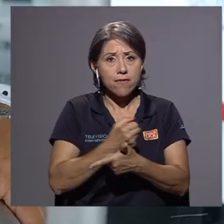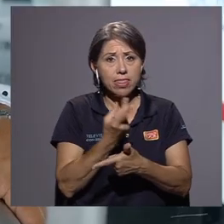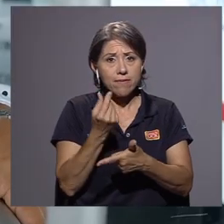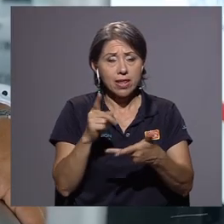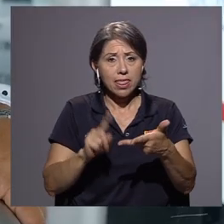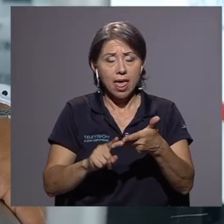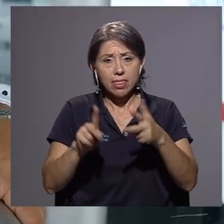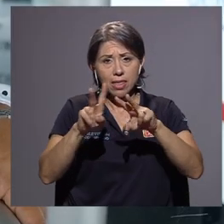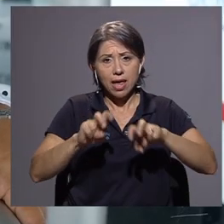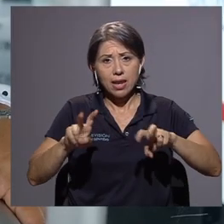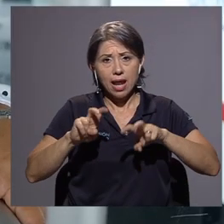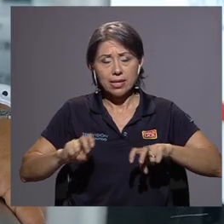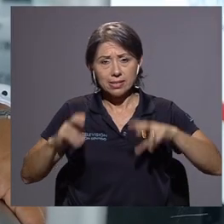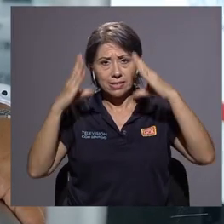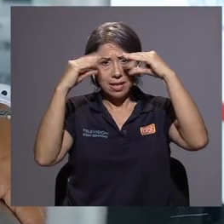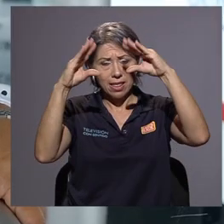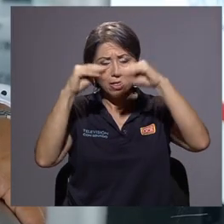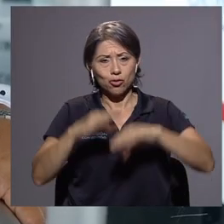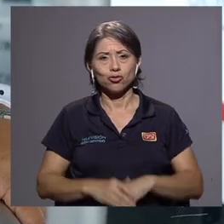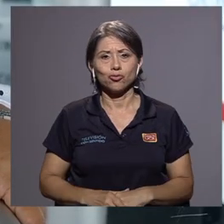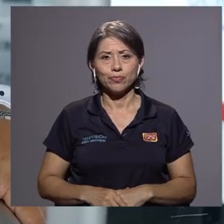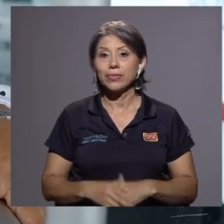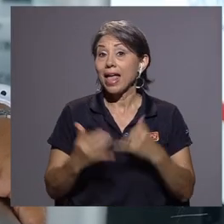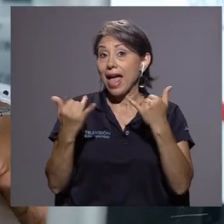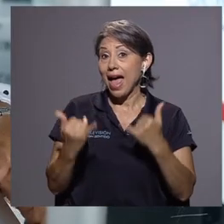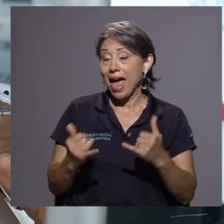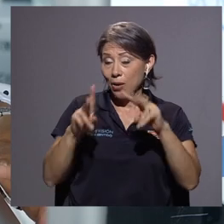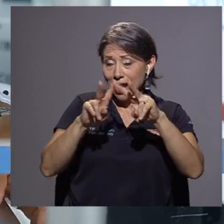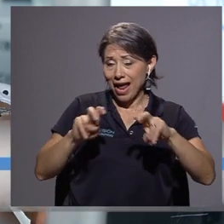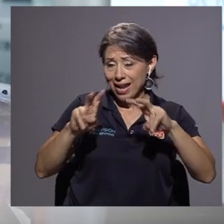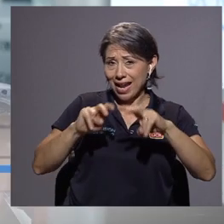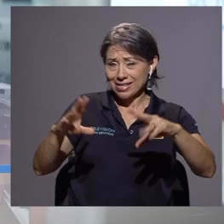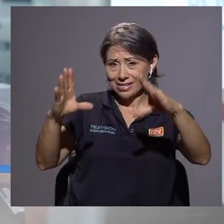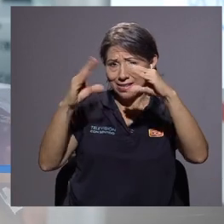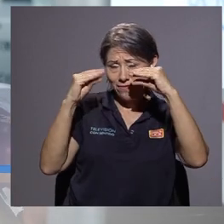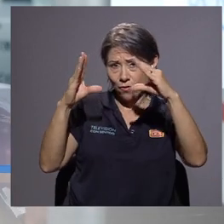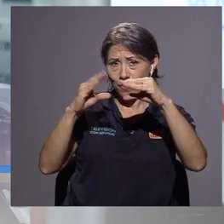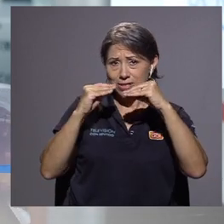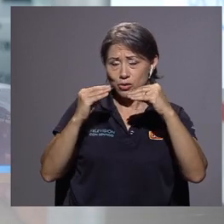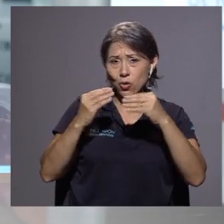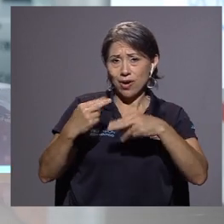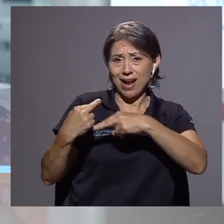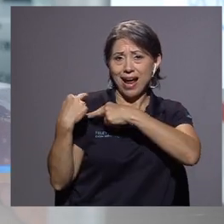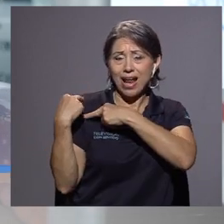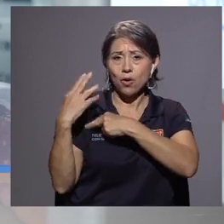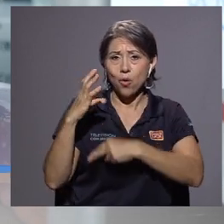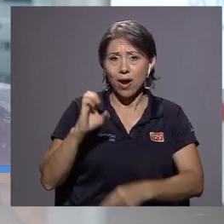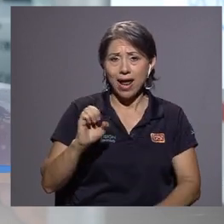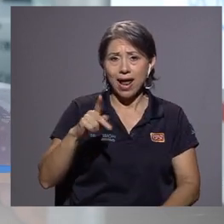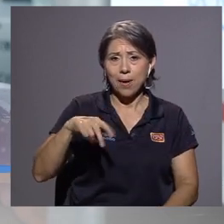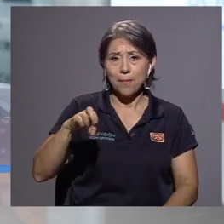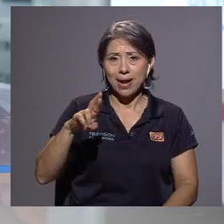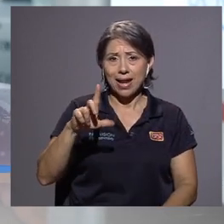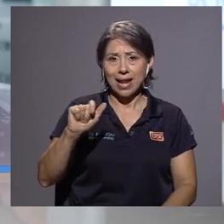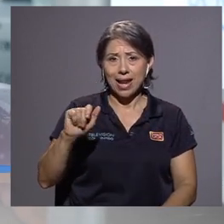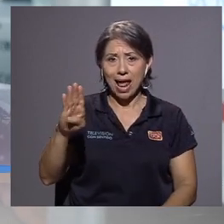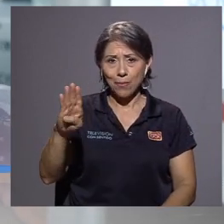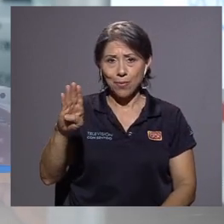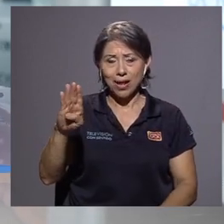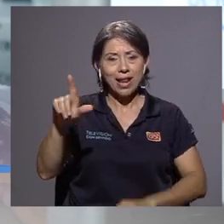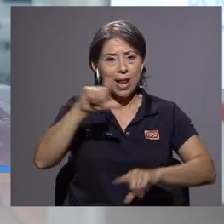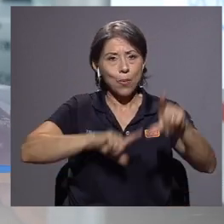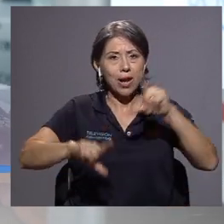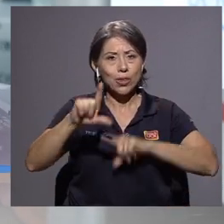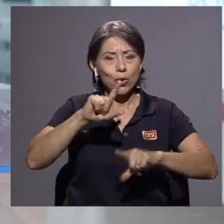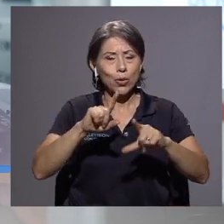piloto también la parte del análisis de información va a estar a cargo del EPERLAB, el Laboratorio de Energía y